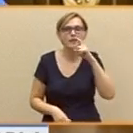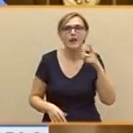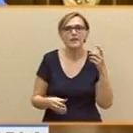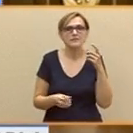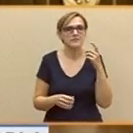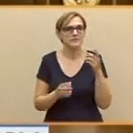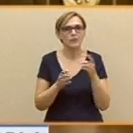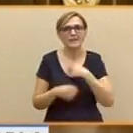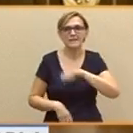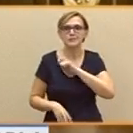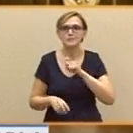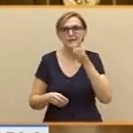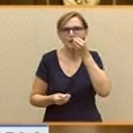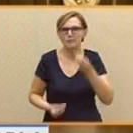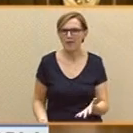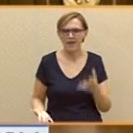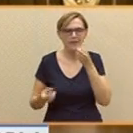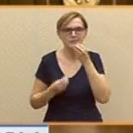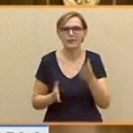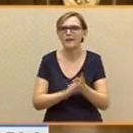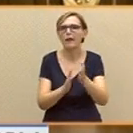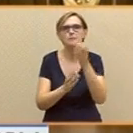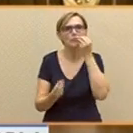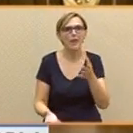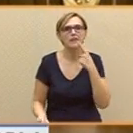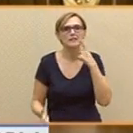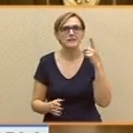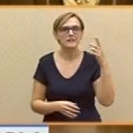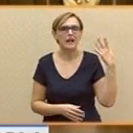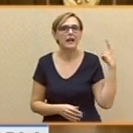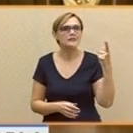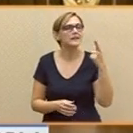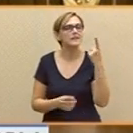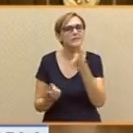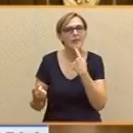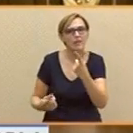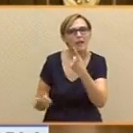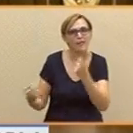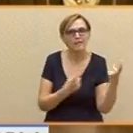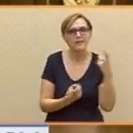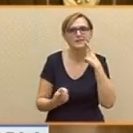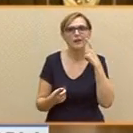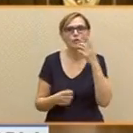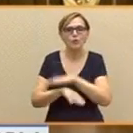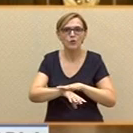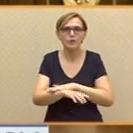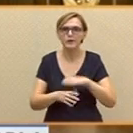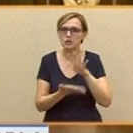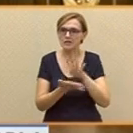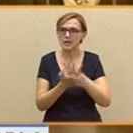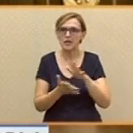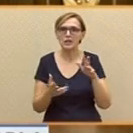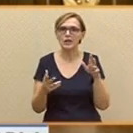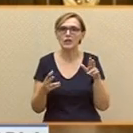España deja fuera a la gente. Me indignó escucharle decir ayer que hace falta un gobierno que tranquilice a los inversores y a los socios europeos.